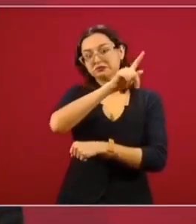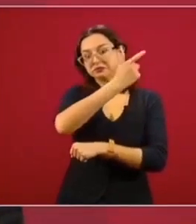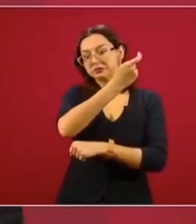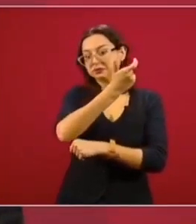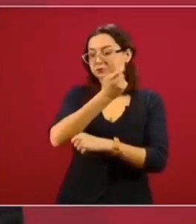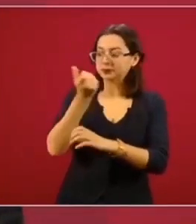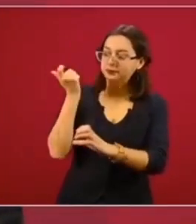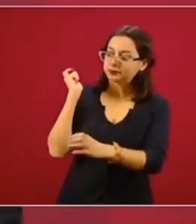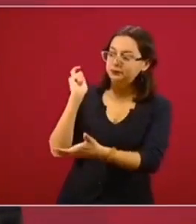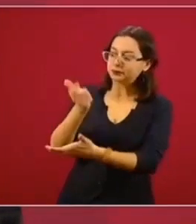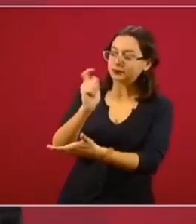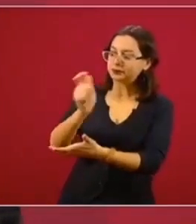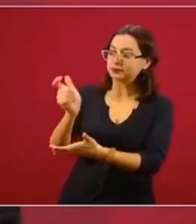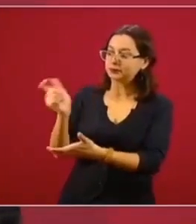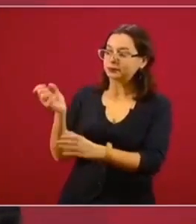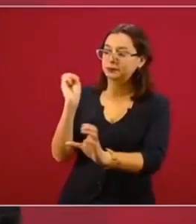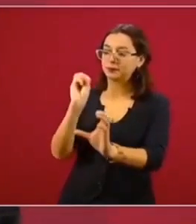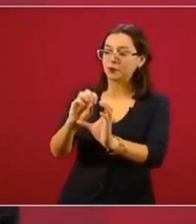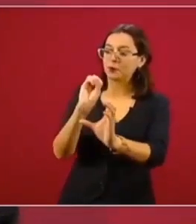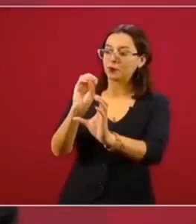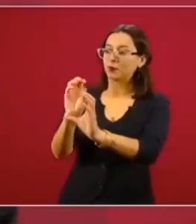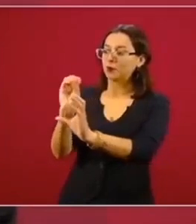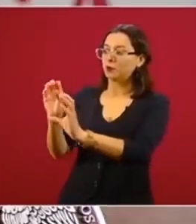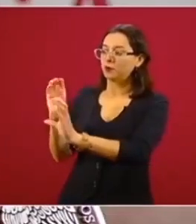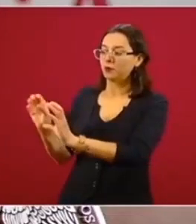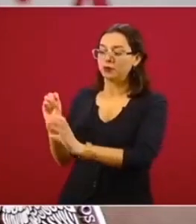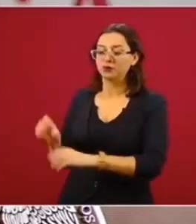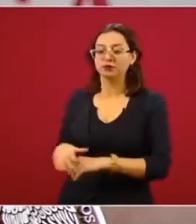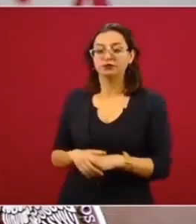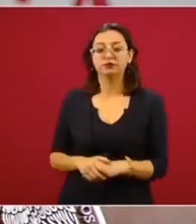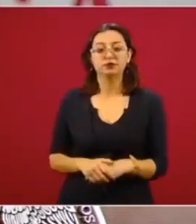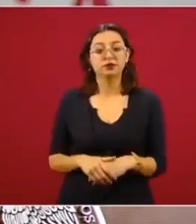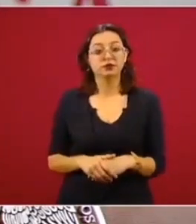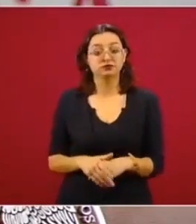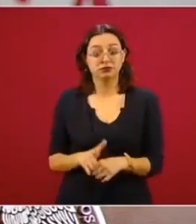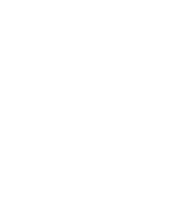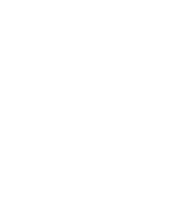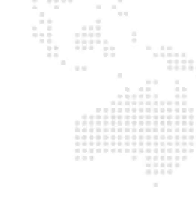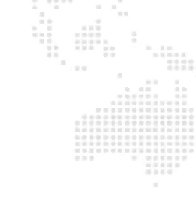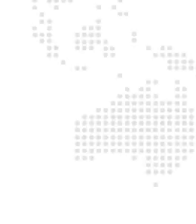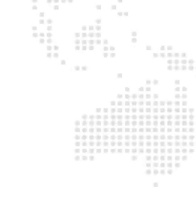de esos recursos en estos tiempos.